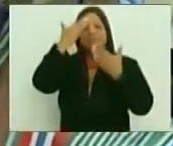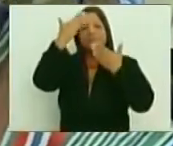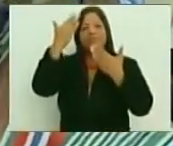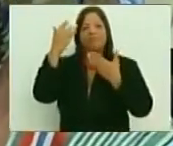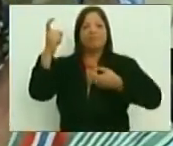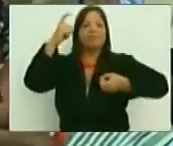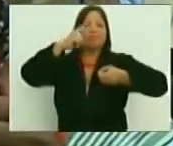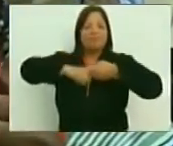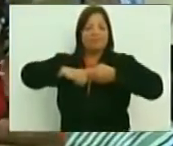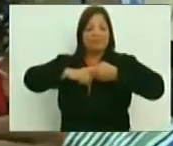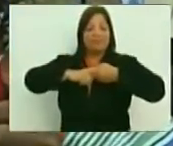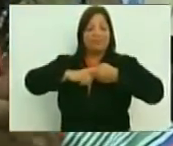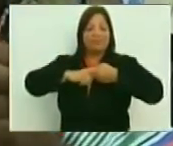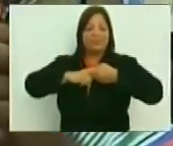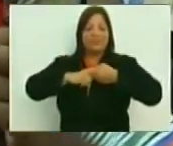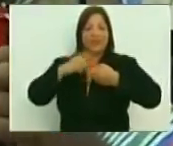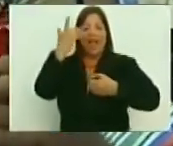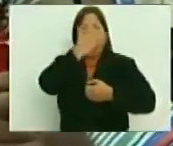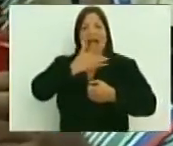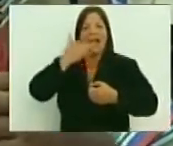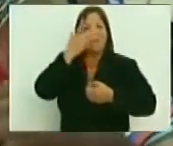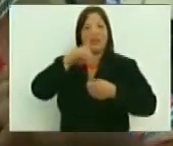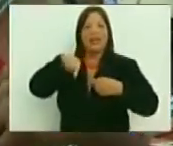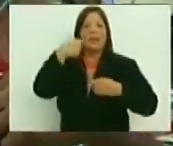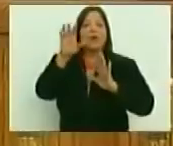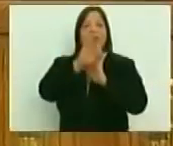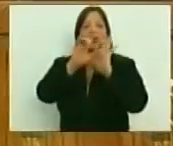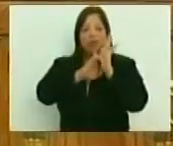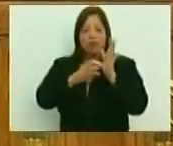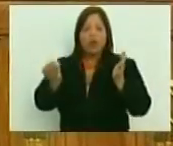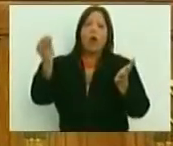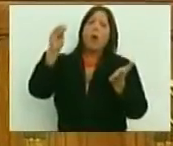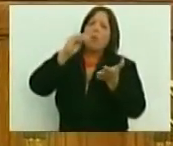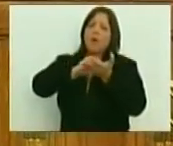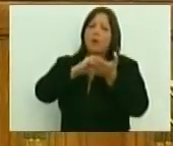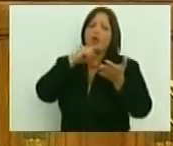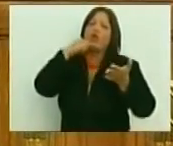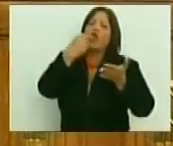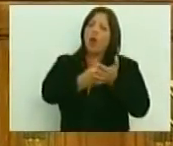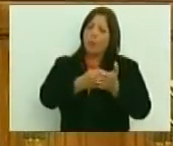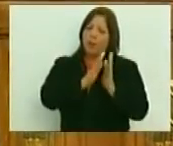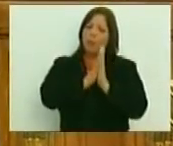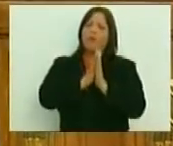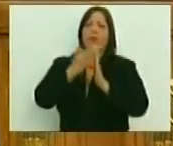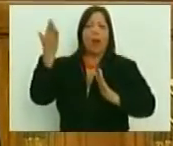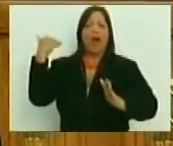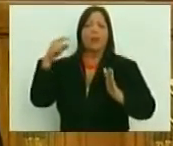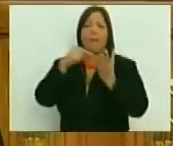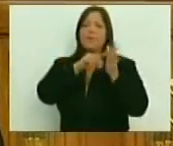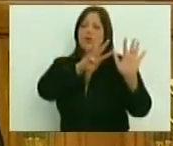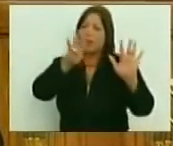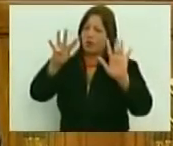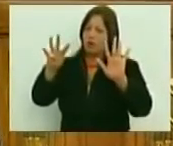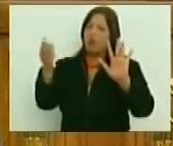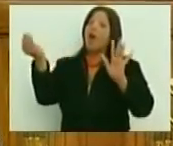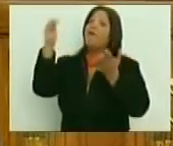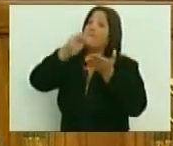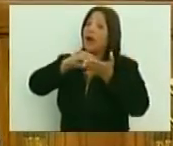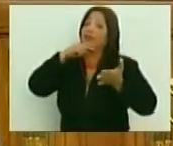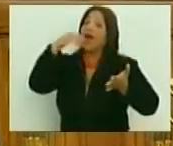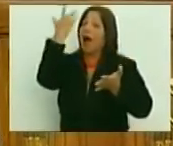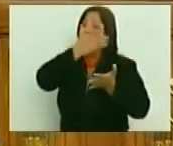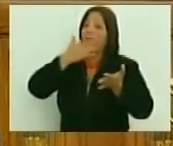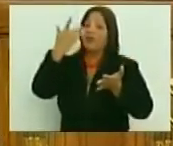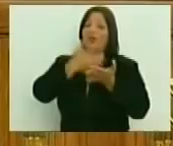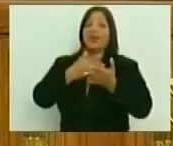incluyan a los afro-venezolanos en la próxima constitución, por favor. Se les olvidó eso en la otra. También quiero